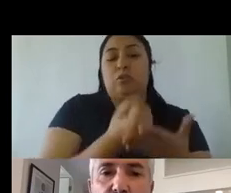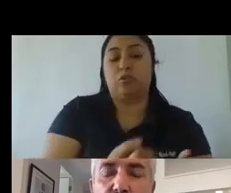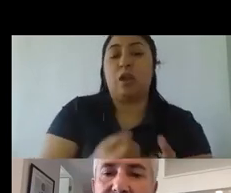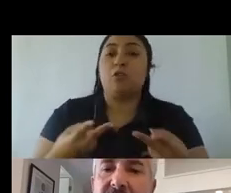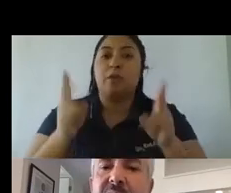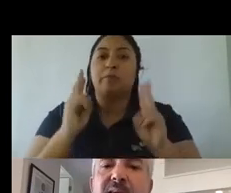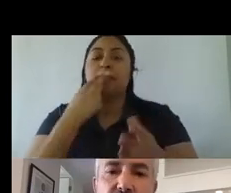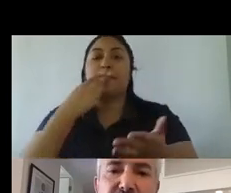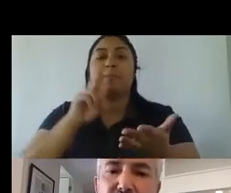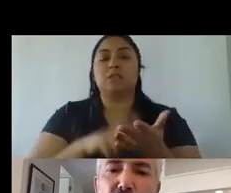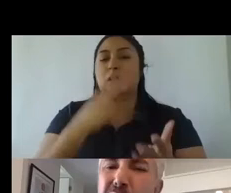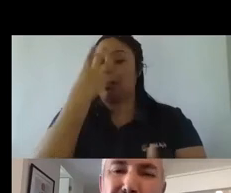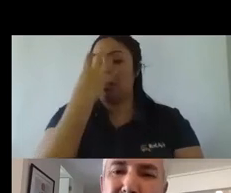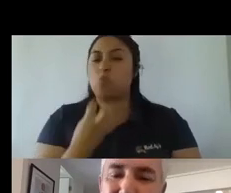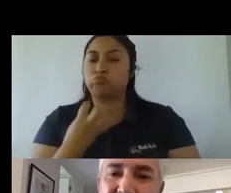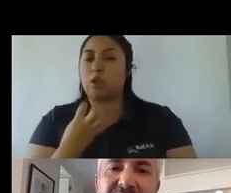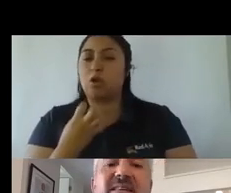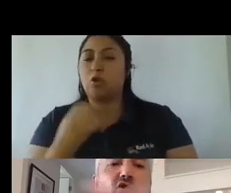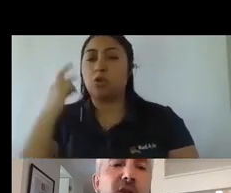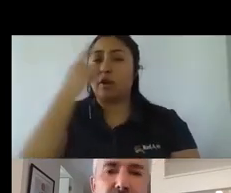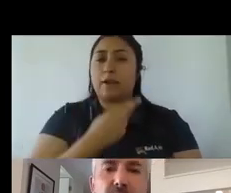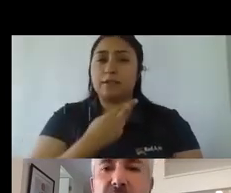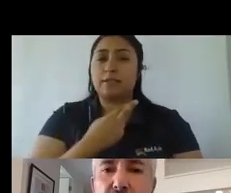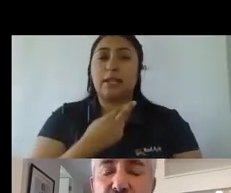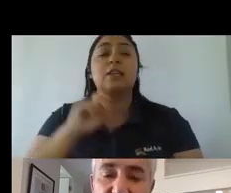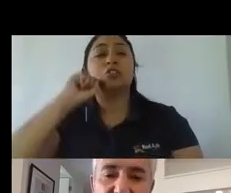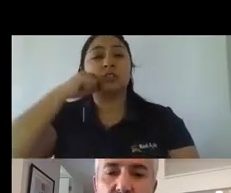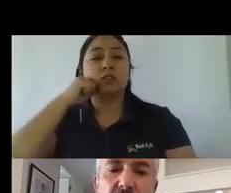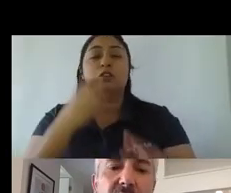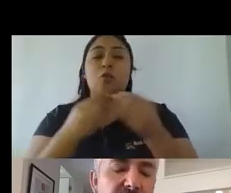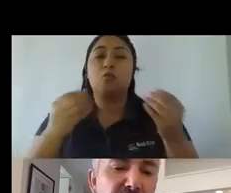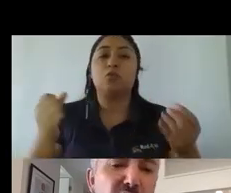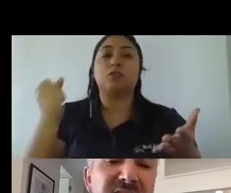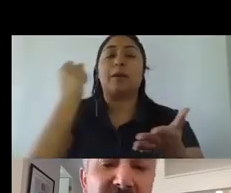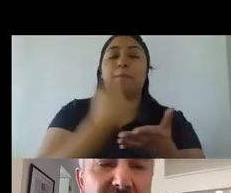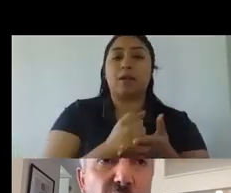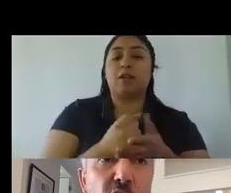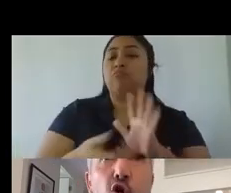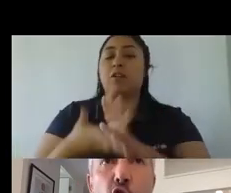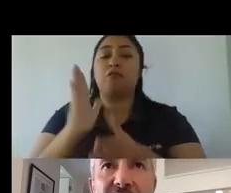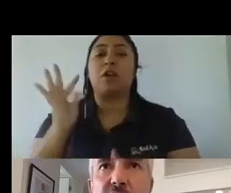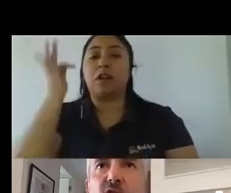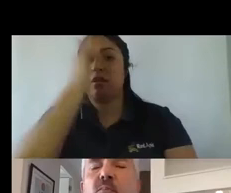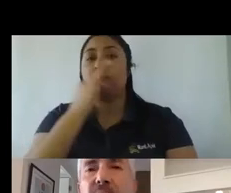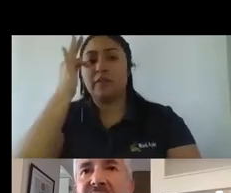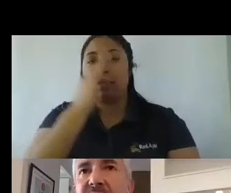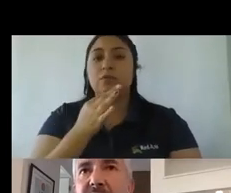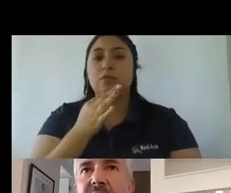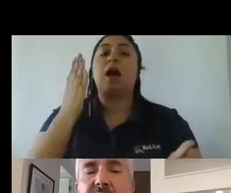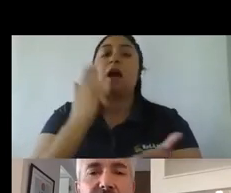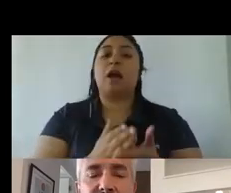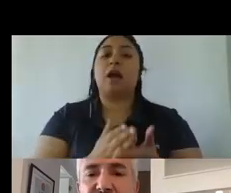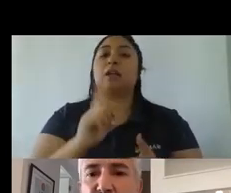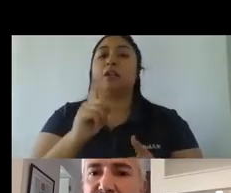de odio racial y eso significó que muchas marcas abandonaran por ejemplo Facebook hasta que no hiciera algo concreto para evitar